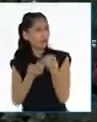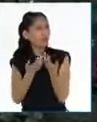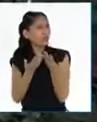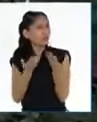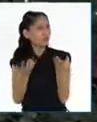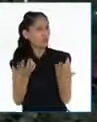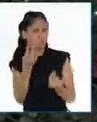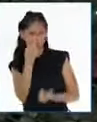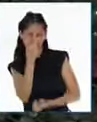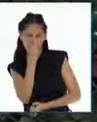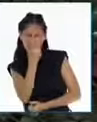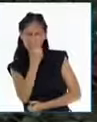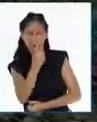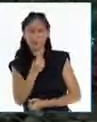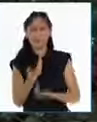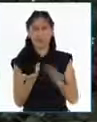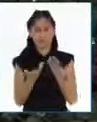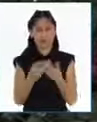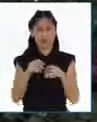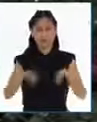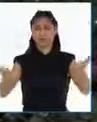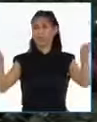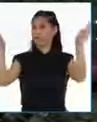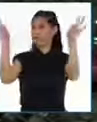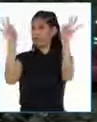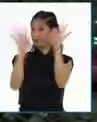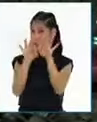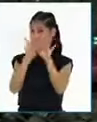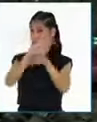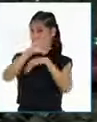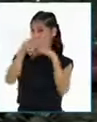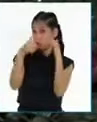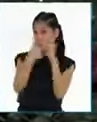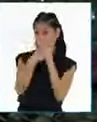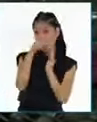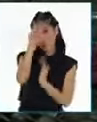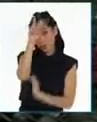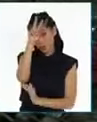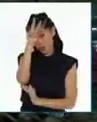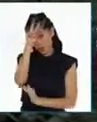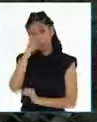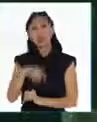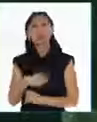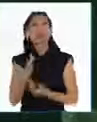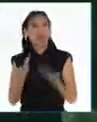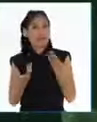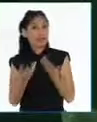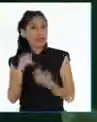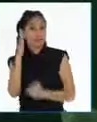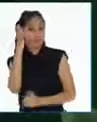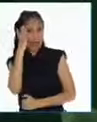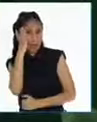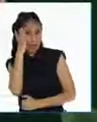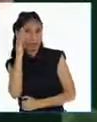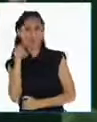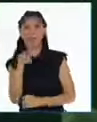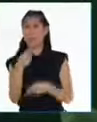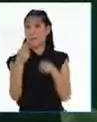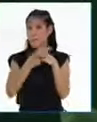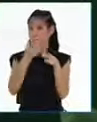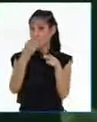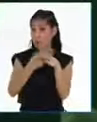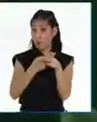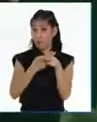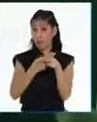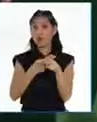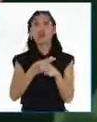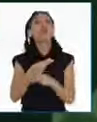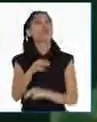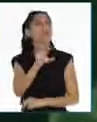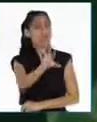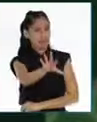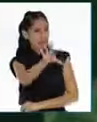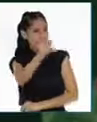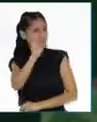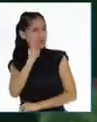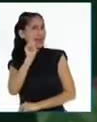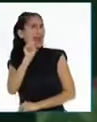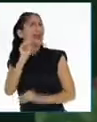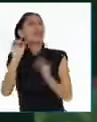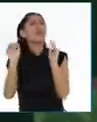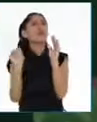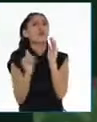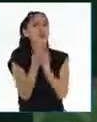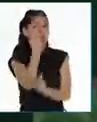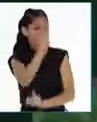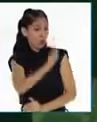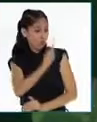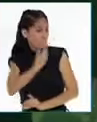un acontecimiento muy importante para todo el Perú. Las elecciones. Todas las personas tenemos que tomar decisiones todos